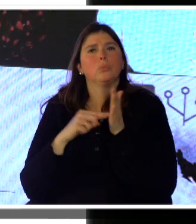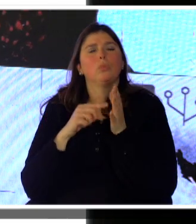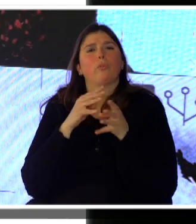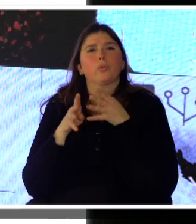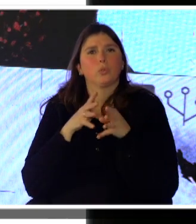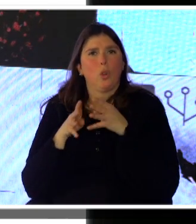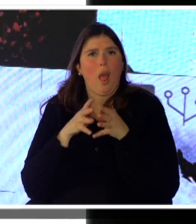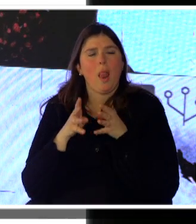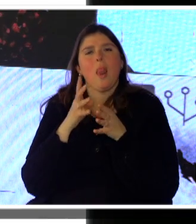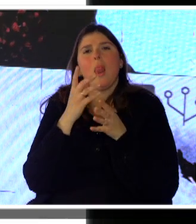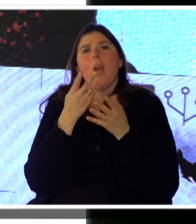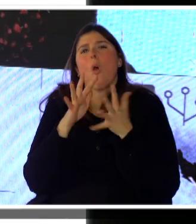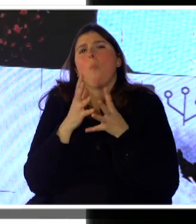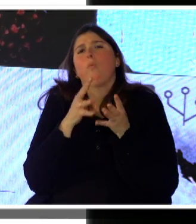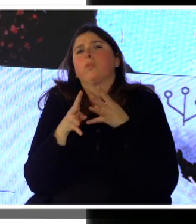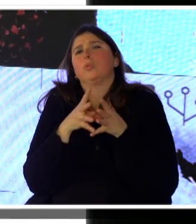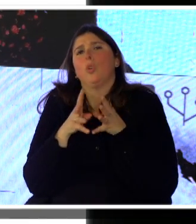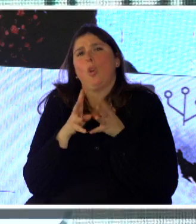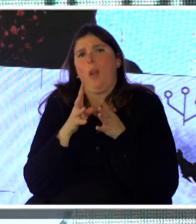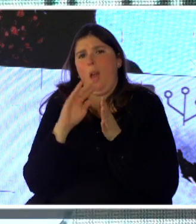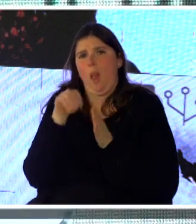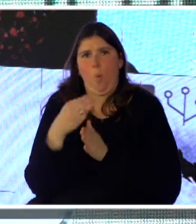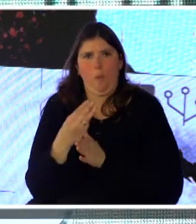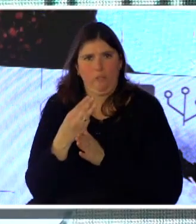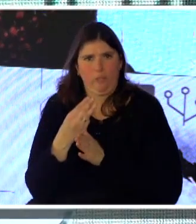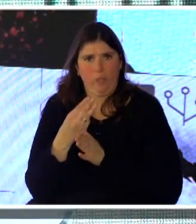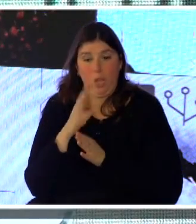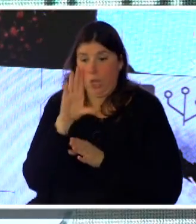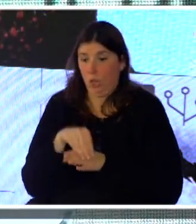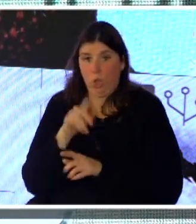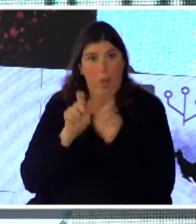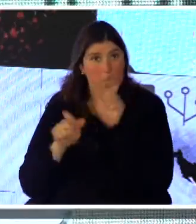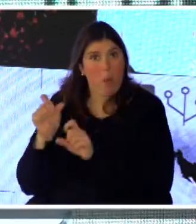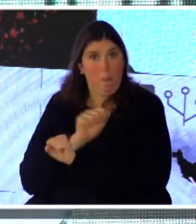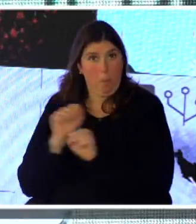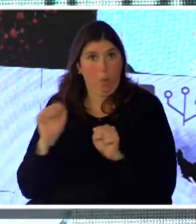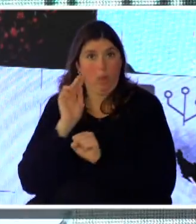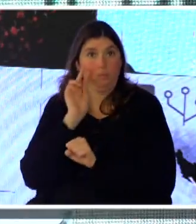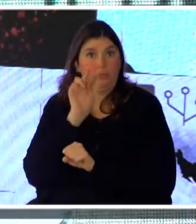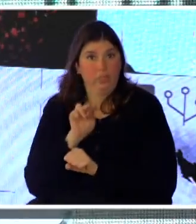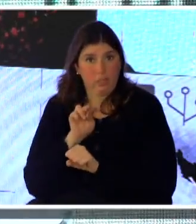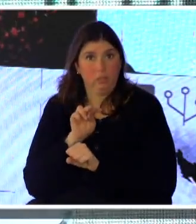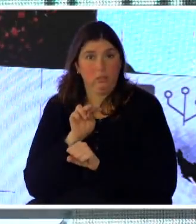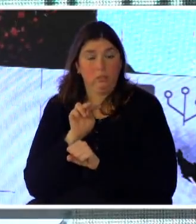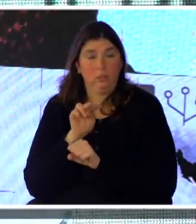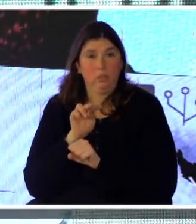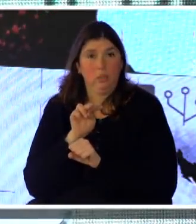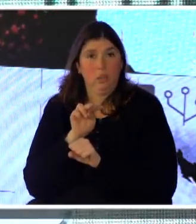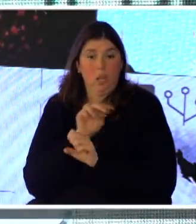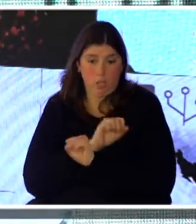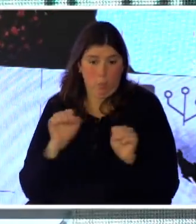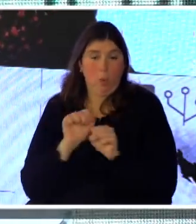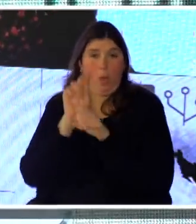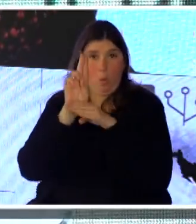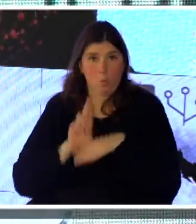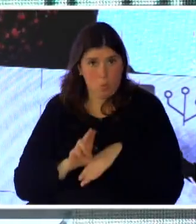funcional de un sitio web implica que todos los ciudadanos accedan de una manera usable, digamos, que